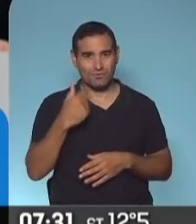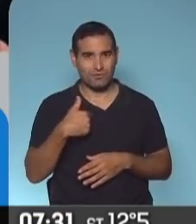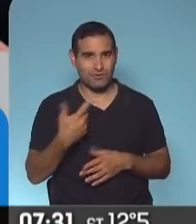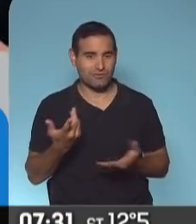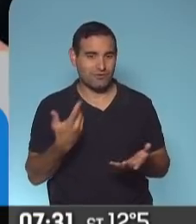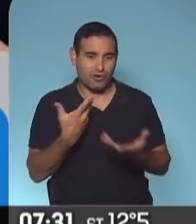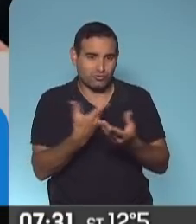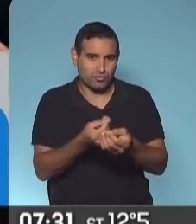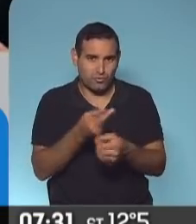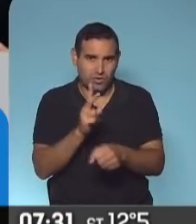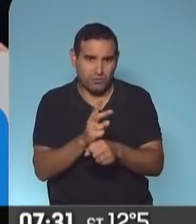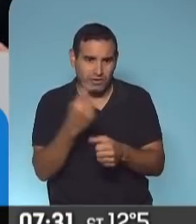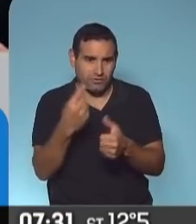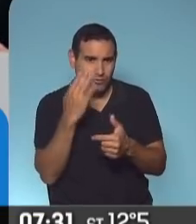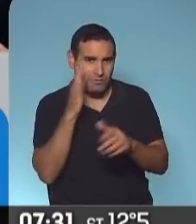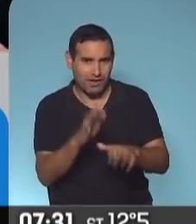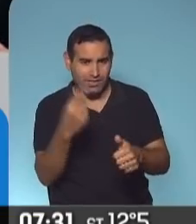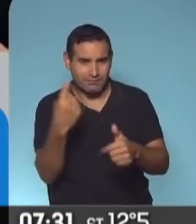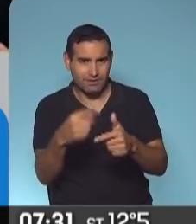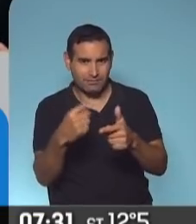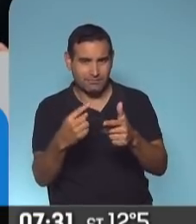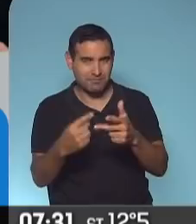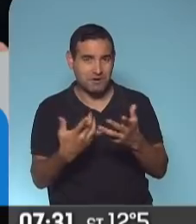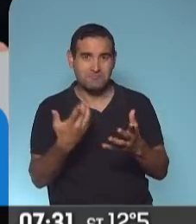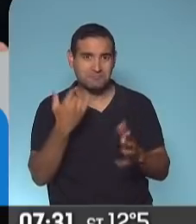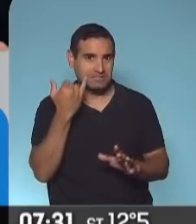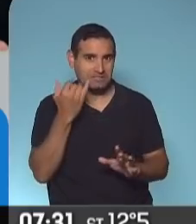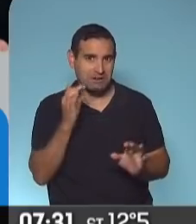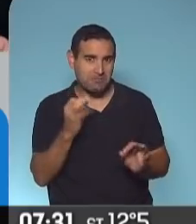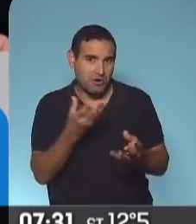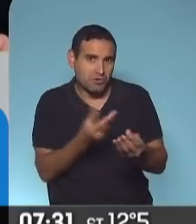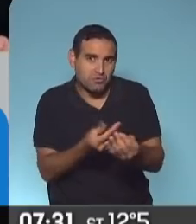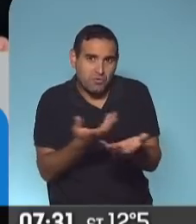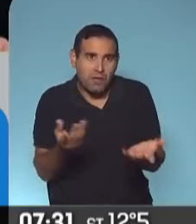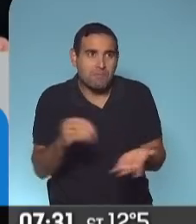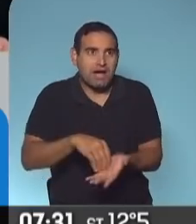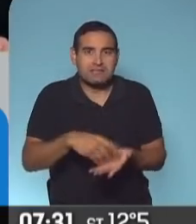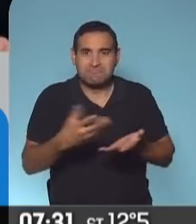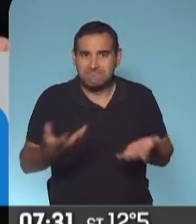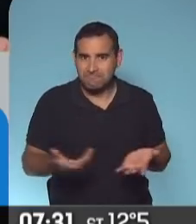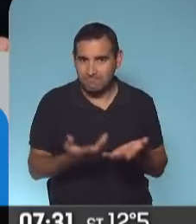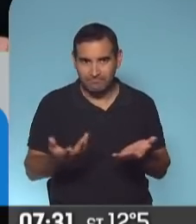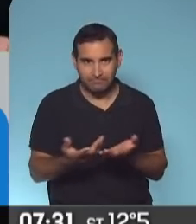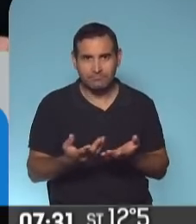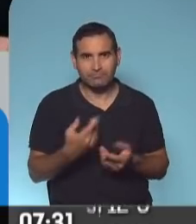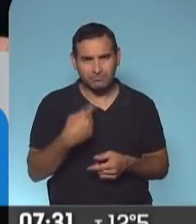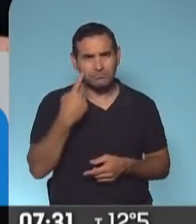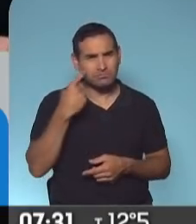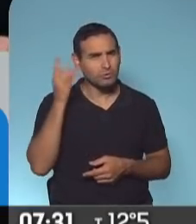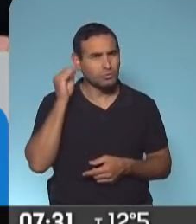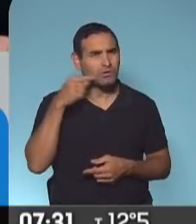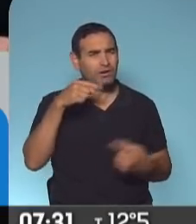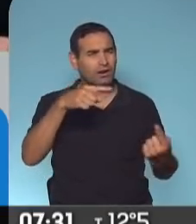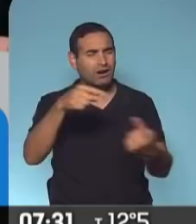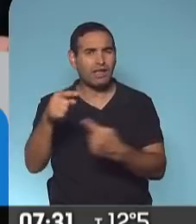ayuda humanitaria y demás, logramos hacer esto lo que pudimos. sea, y escuché decir por ahí que